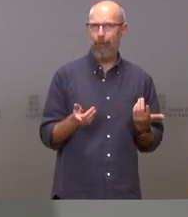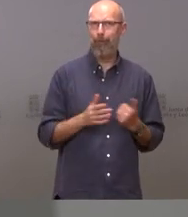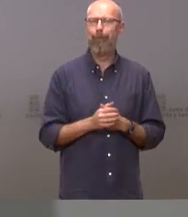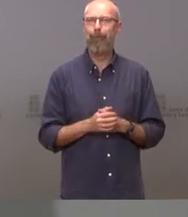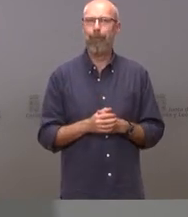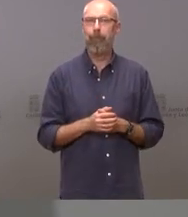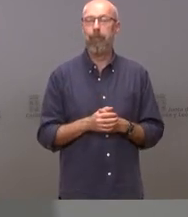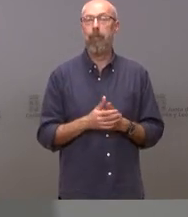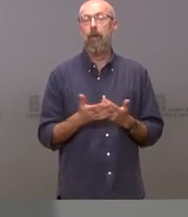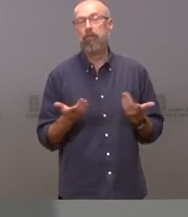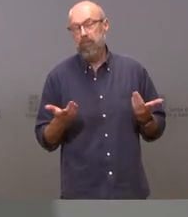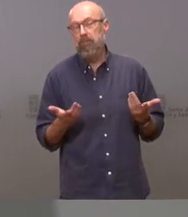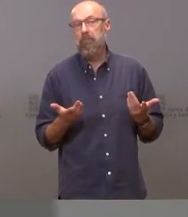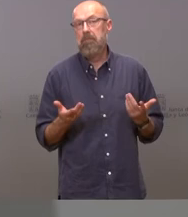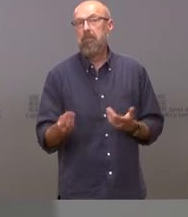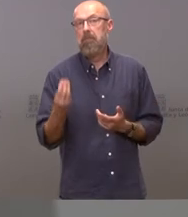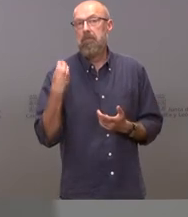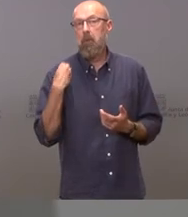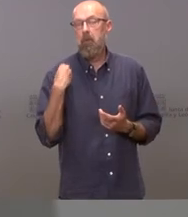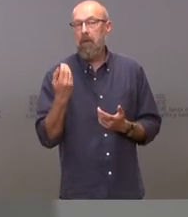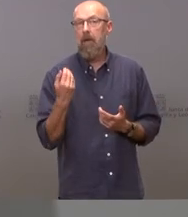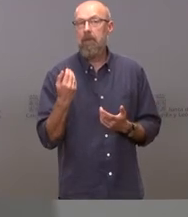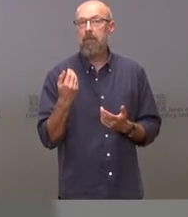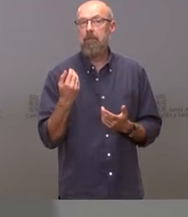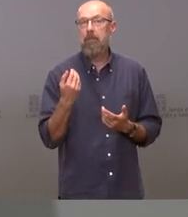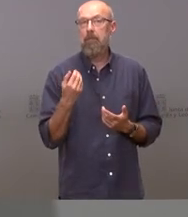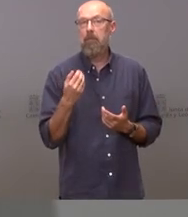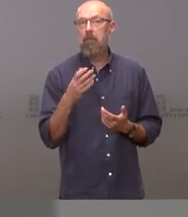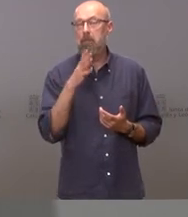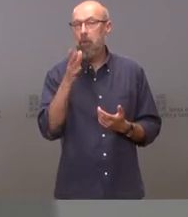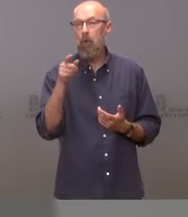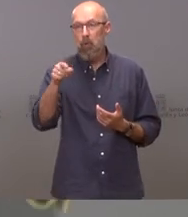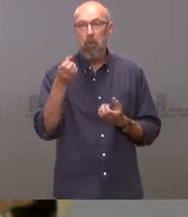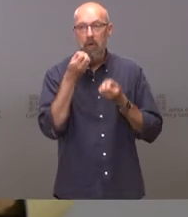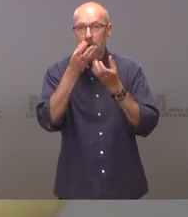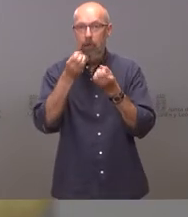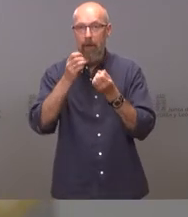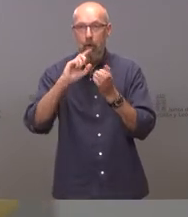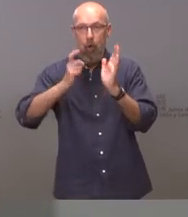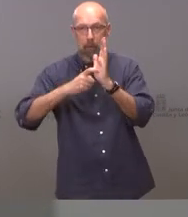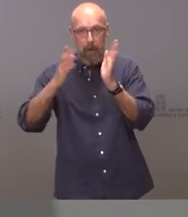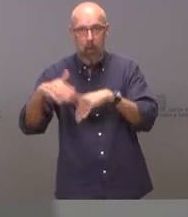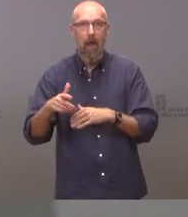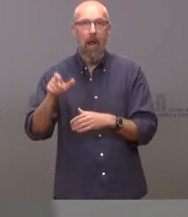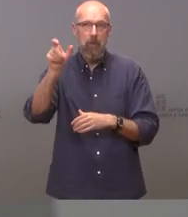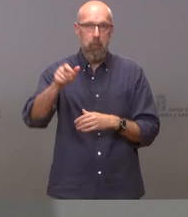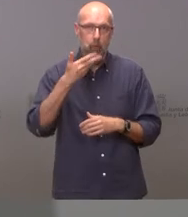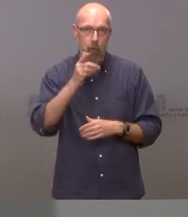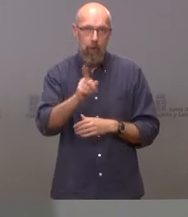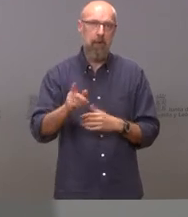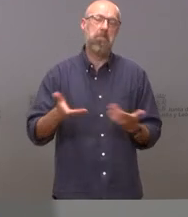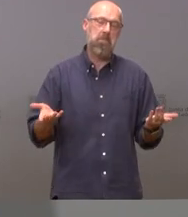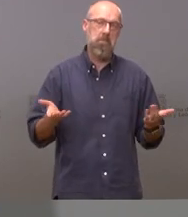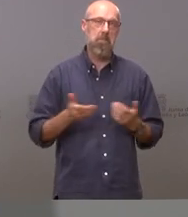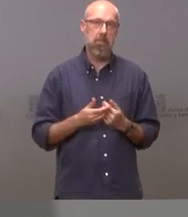a no ser que no tengamos no tenga usted toda la información que hemos reiterado a lo largo de la rueda